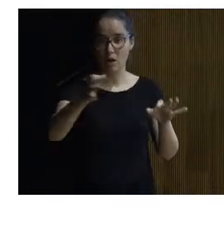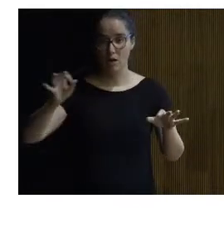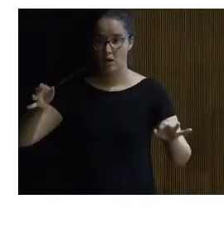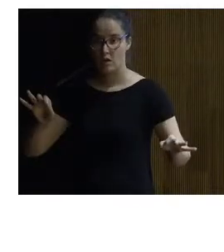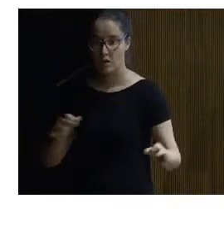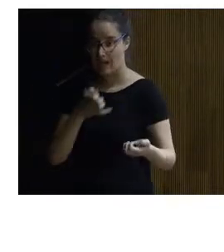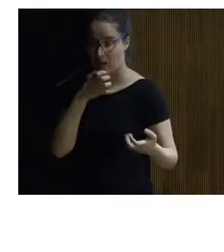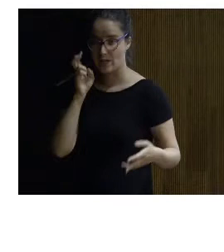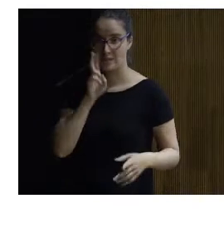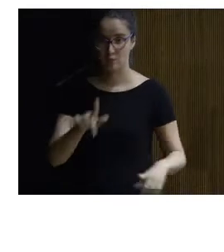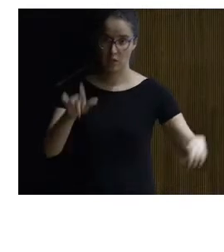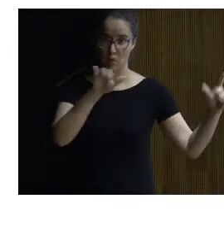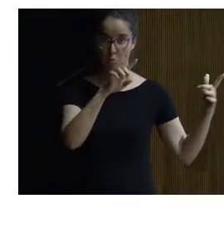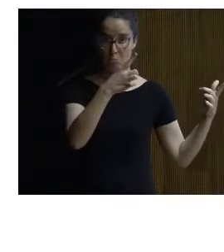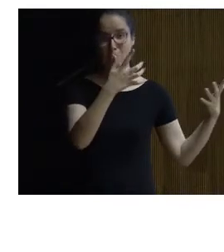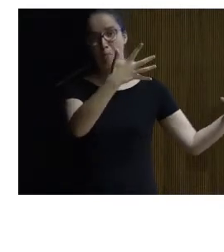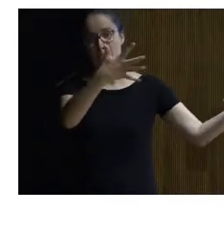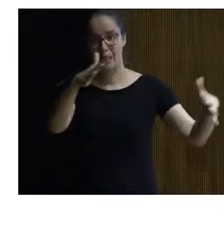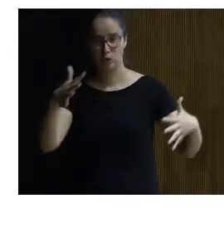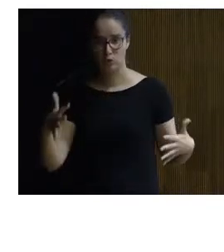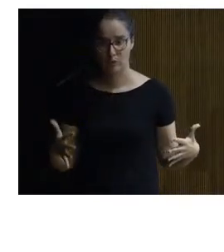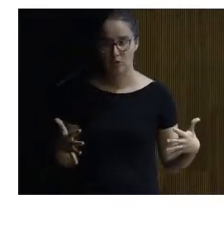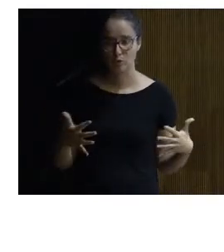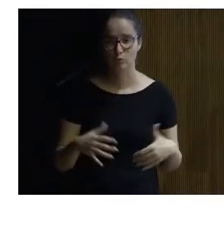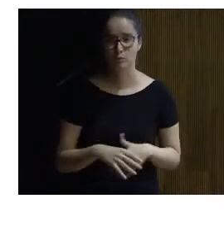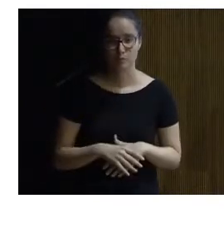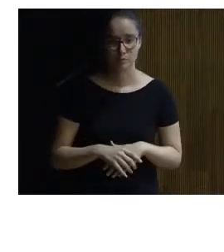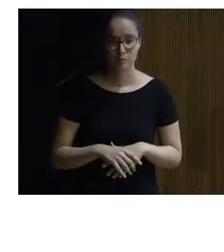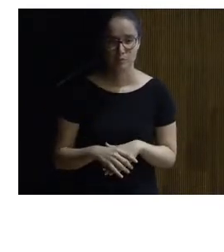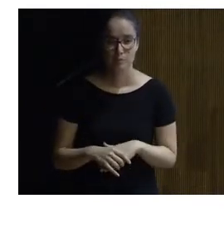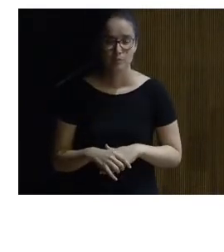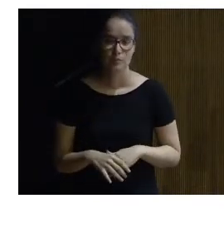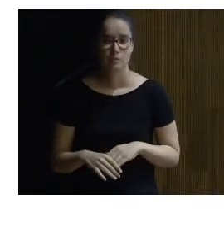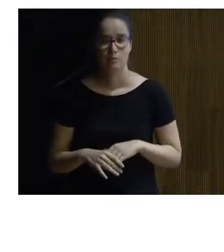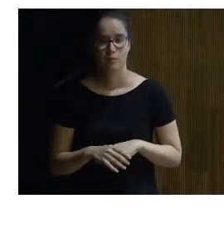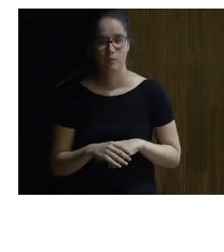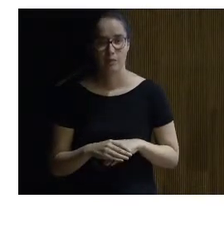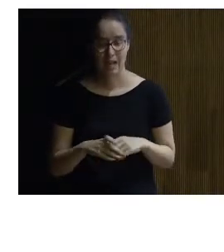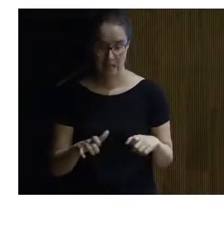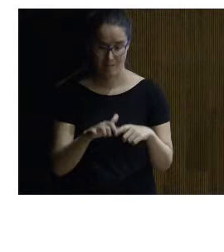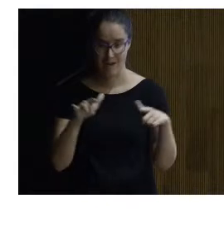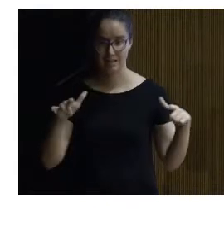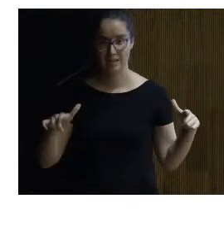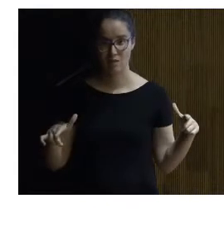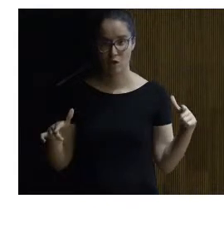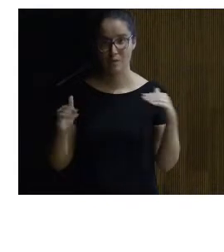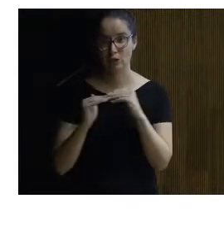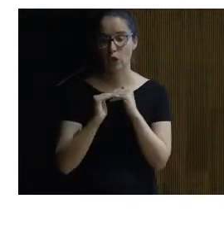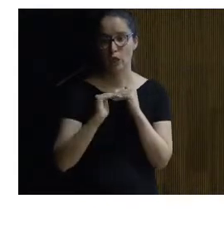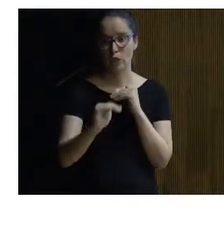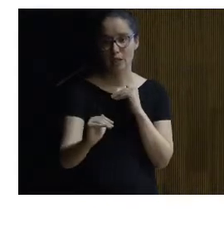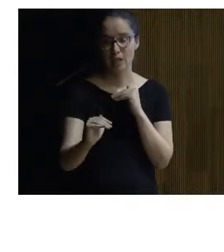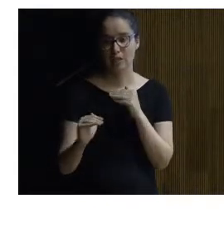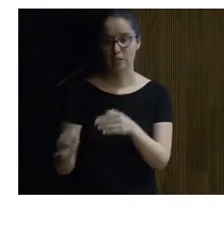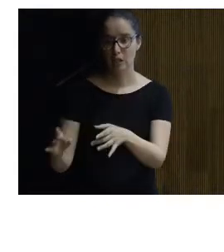viendo una primera aproximación ¿no? en las en las en las plataformas horizontales